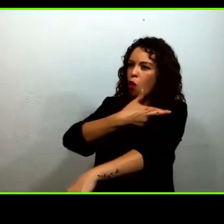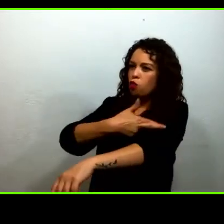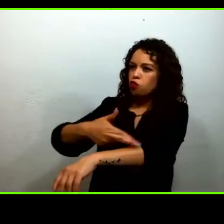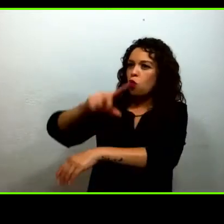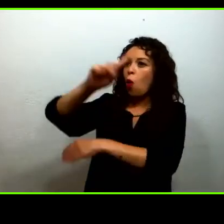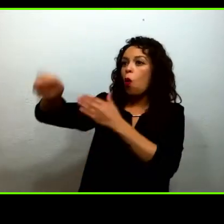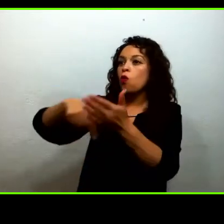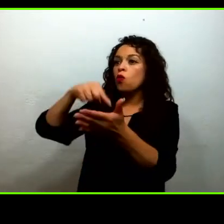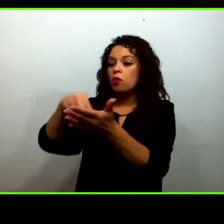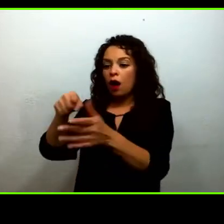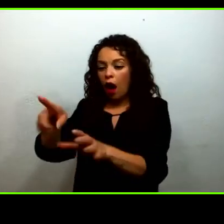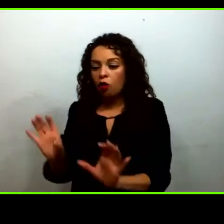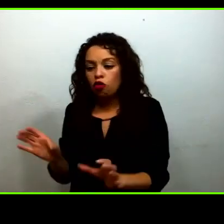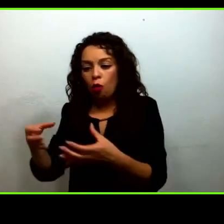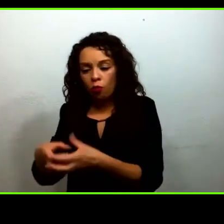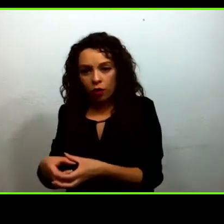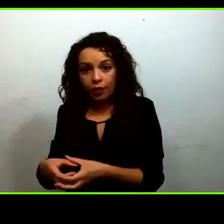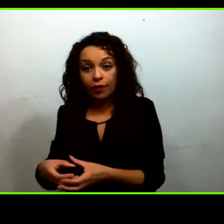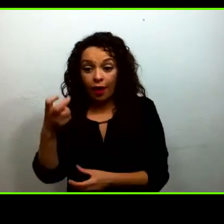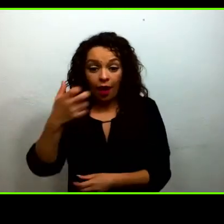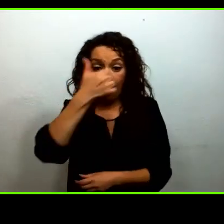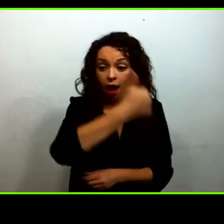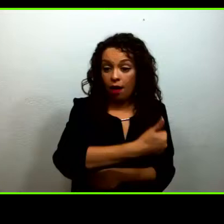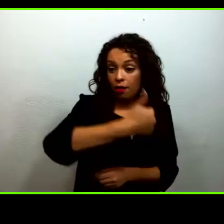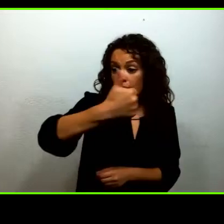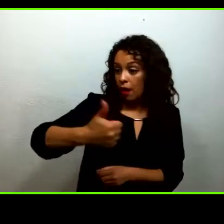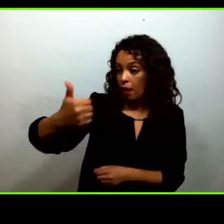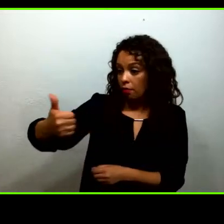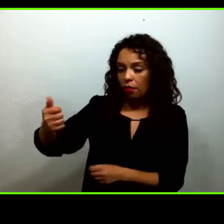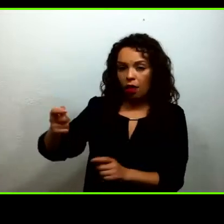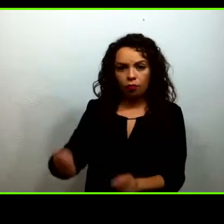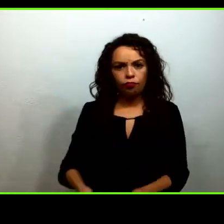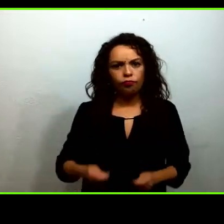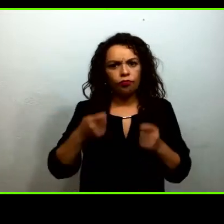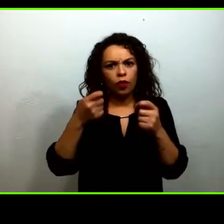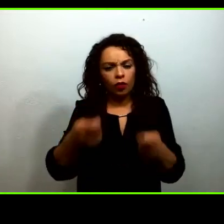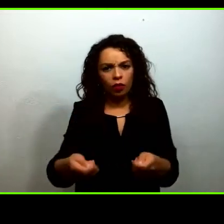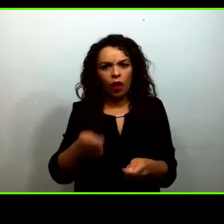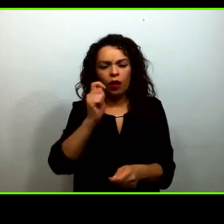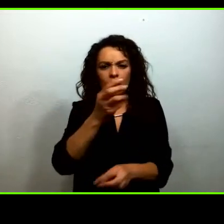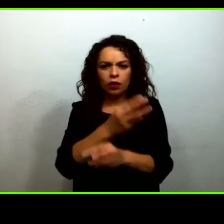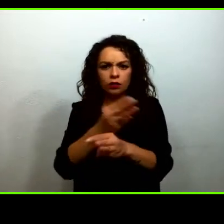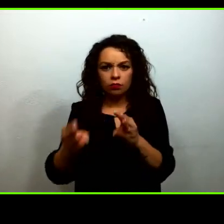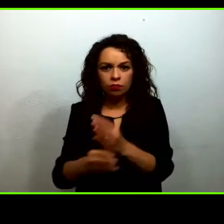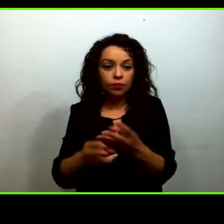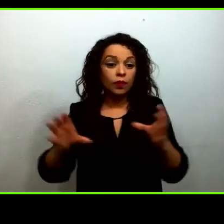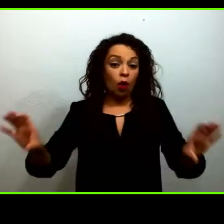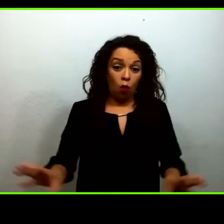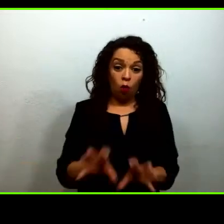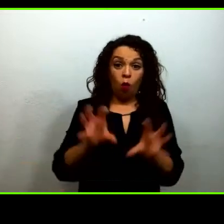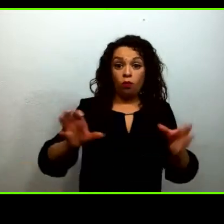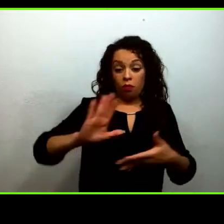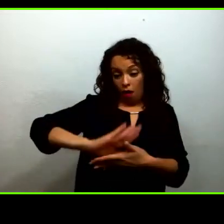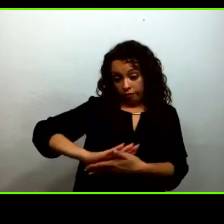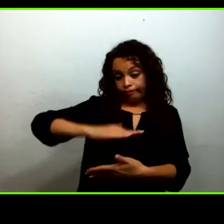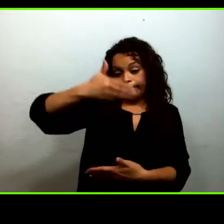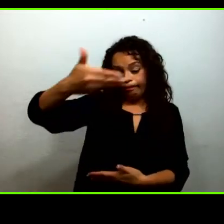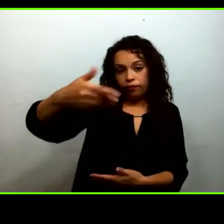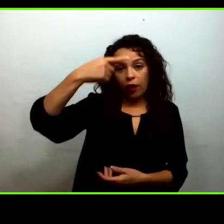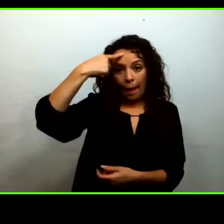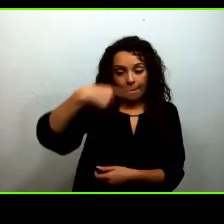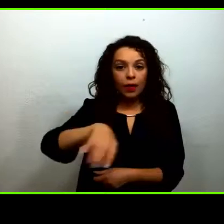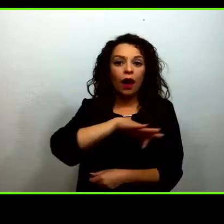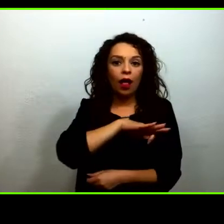a cada uno de ellos con equipo de cómputo portátil para que pudieran desempeñar esta